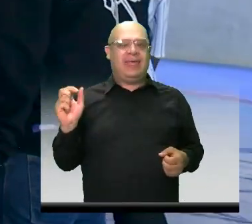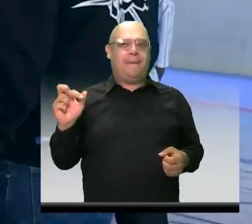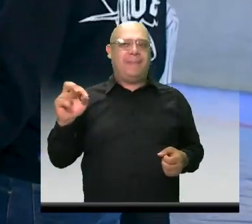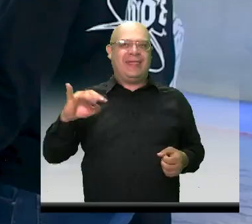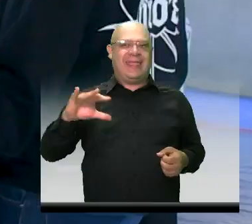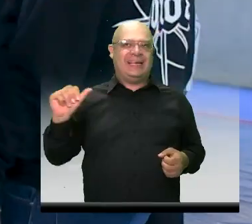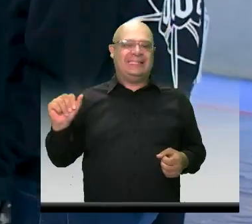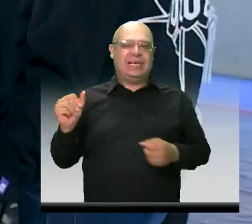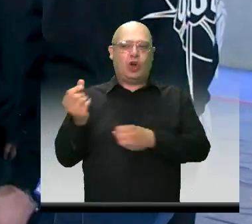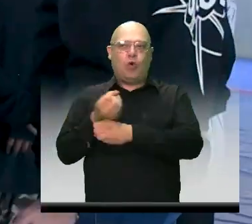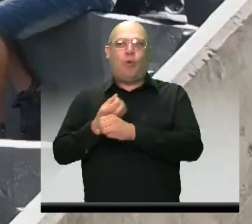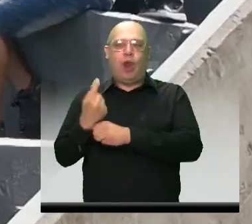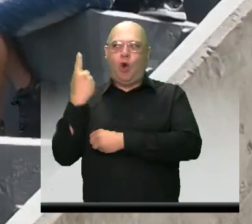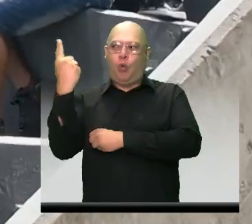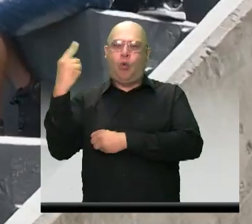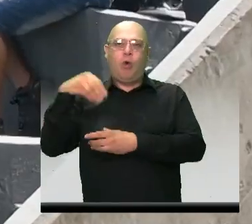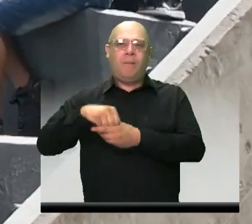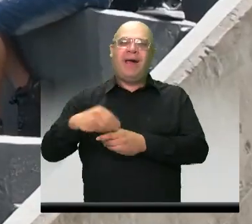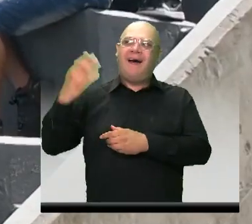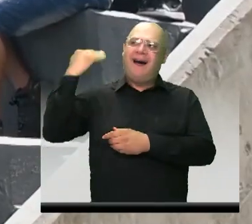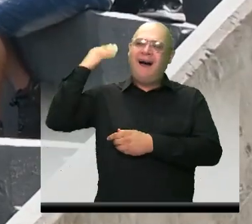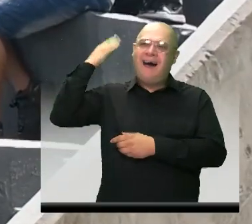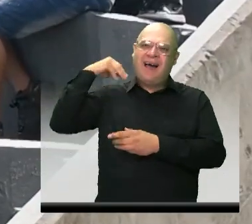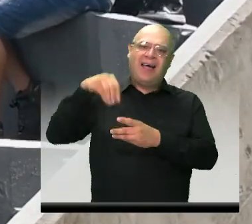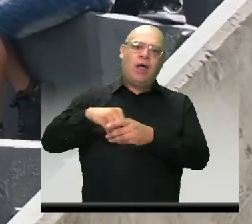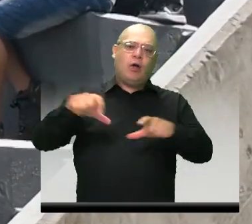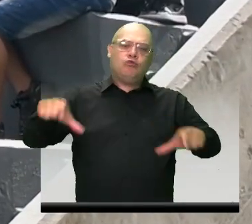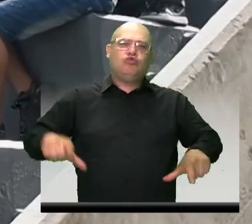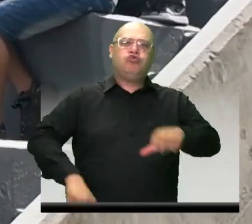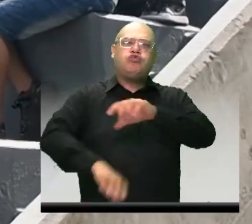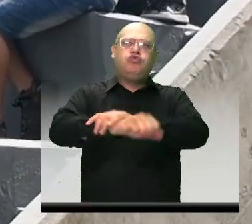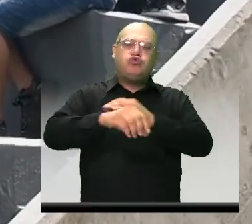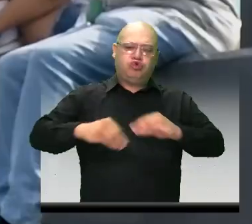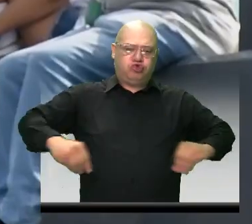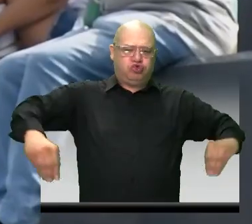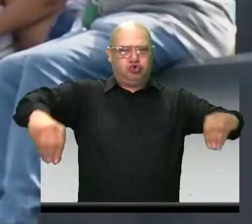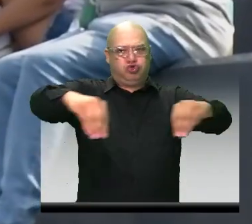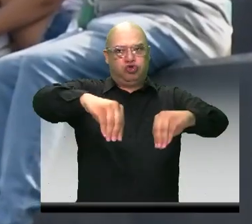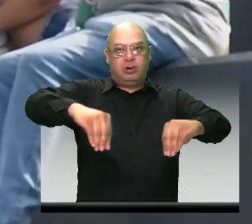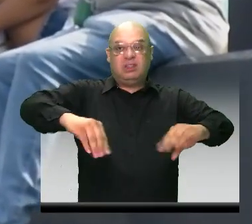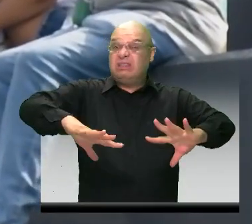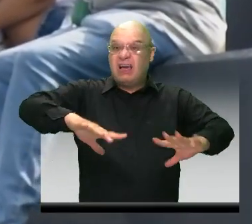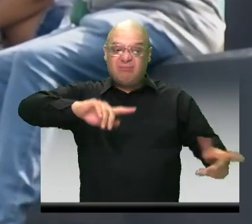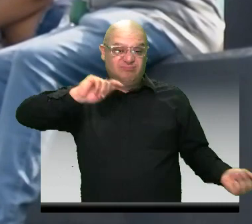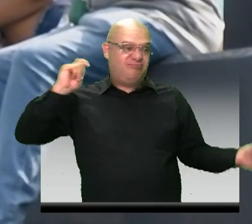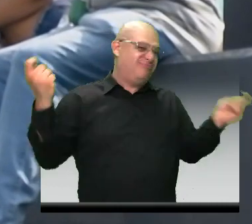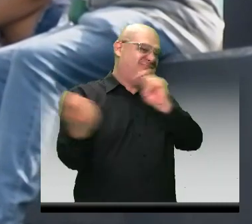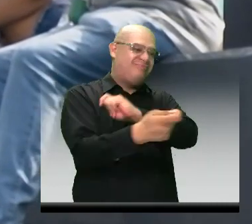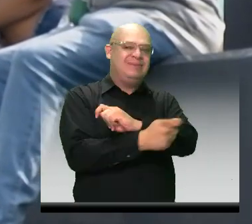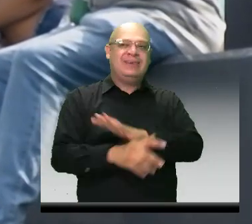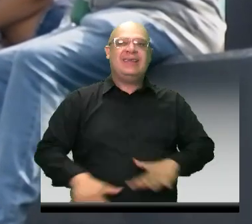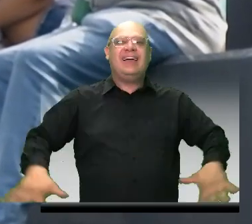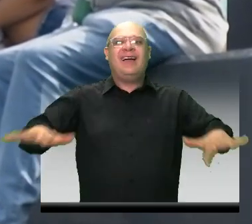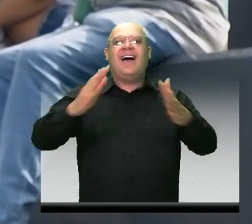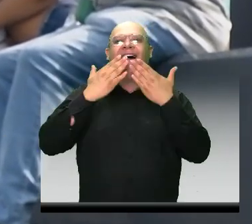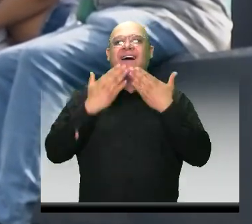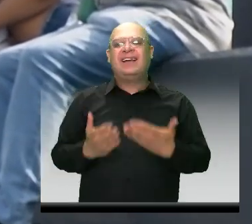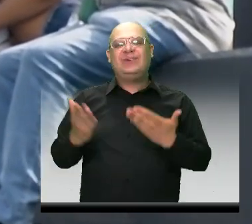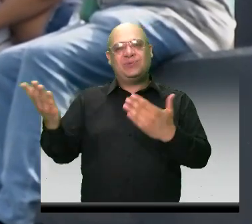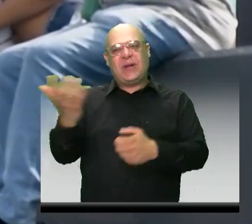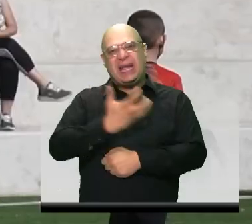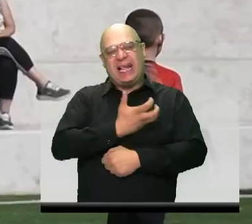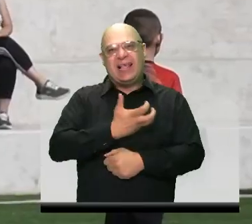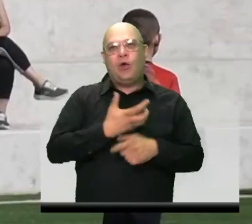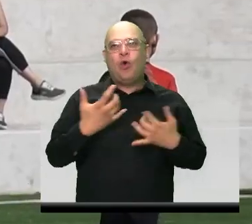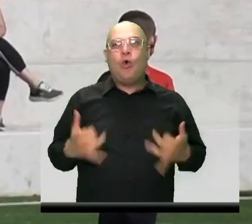Donde tiempo atrás se encontraba una emblemática cancha de arenilla, pero que ahora, y gracias a la administración municipal, se convirtió en